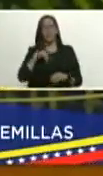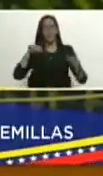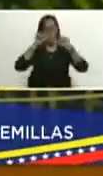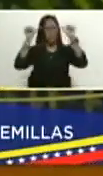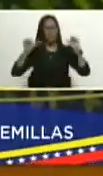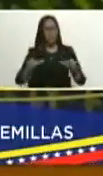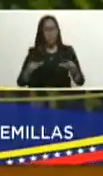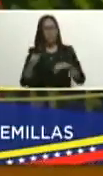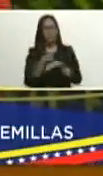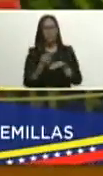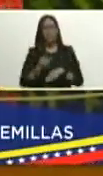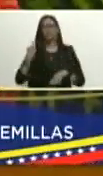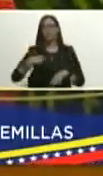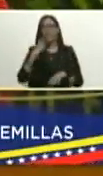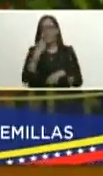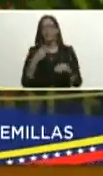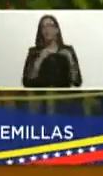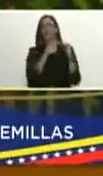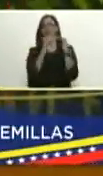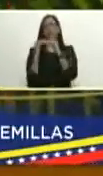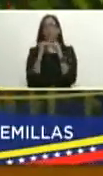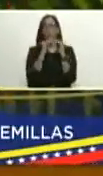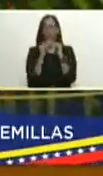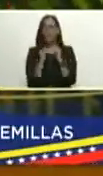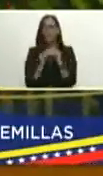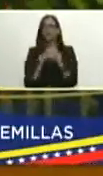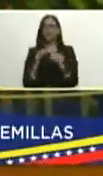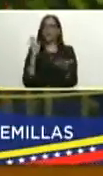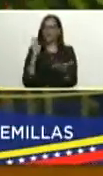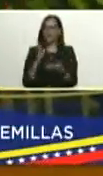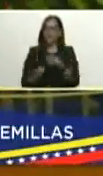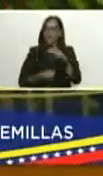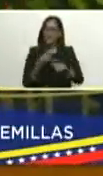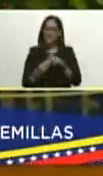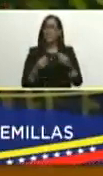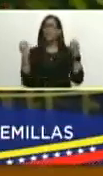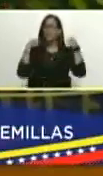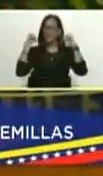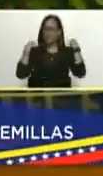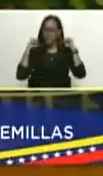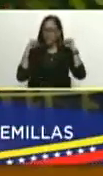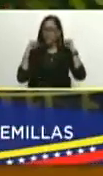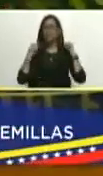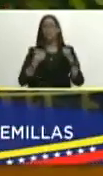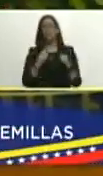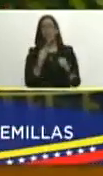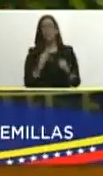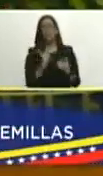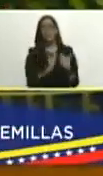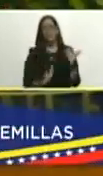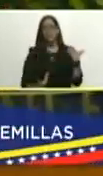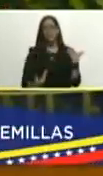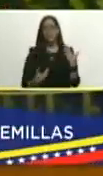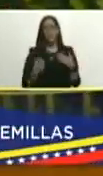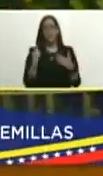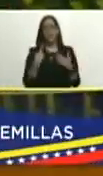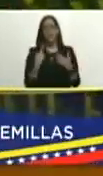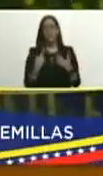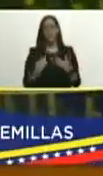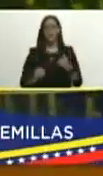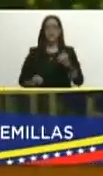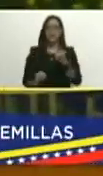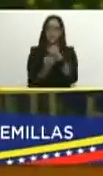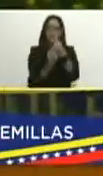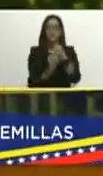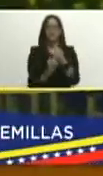gobierno tiene que ver con la igualdad establecida y practicada yo le decía presidente en estos días el primer precursor